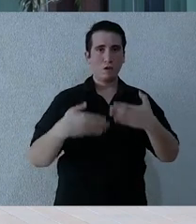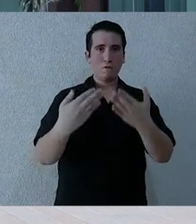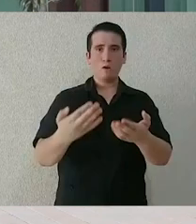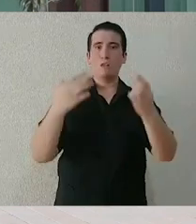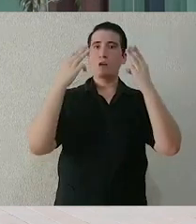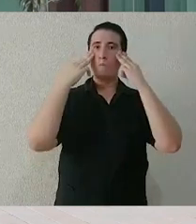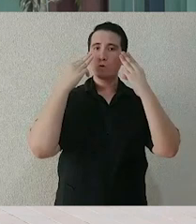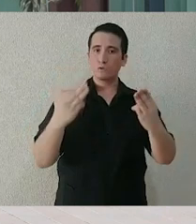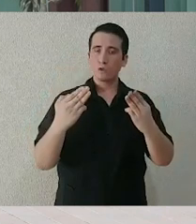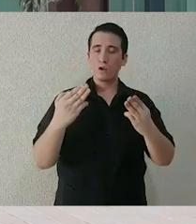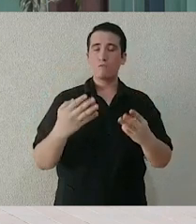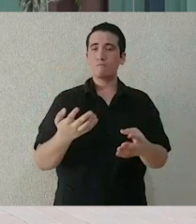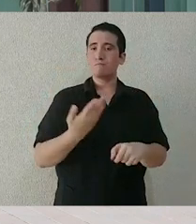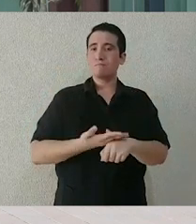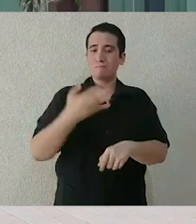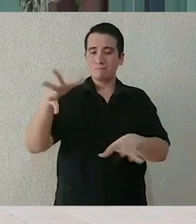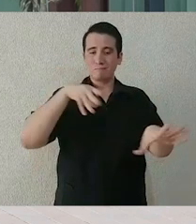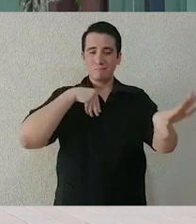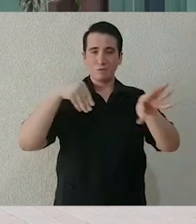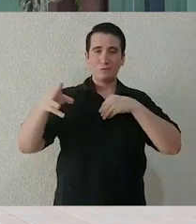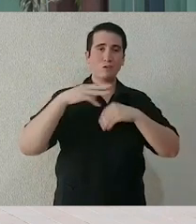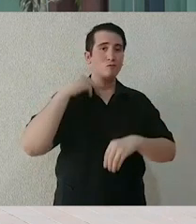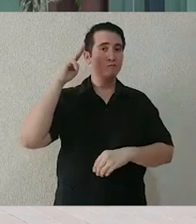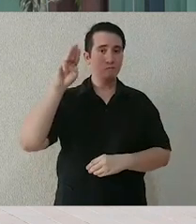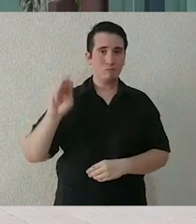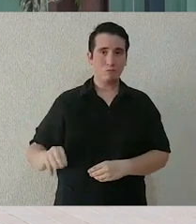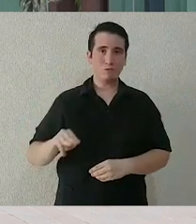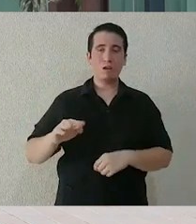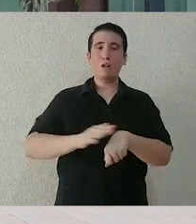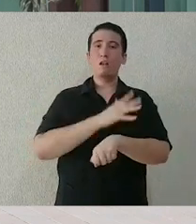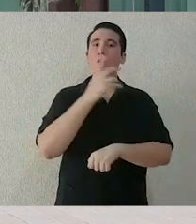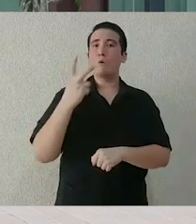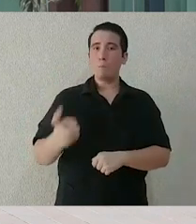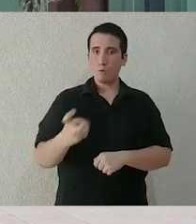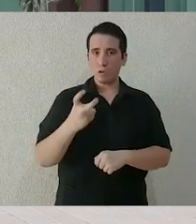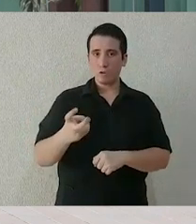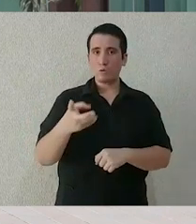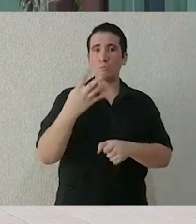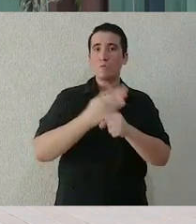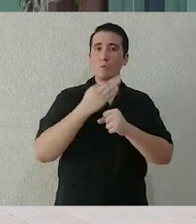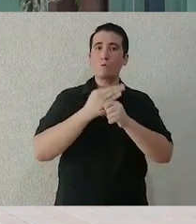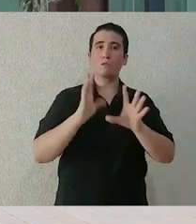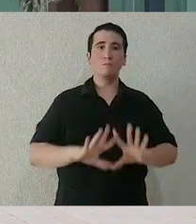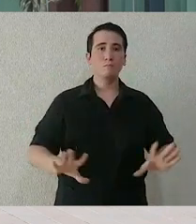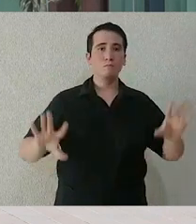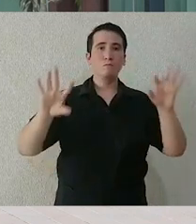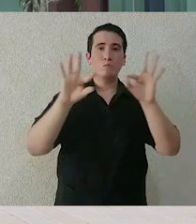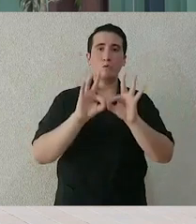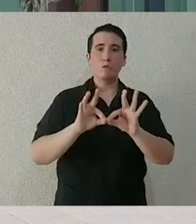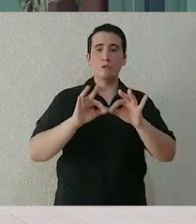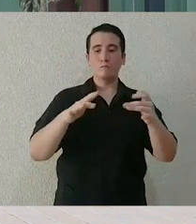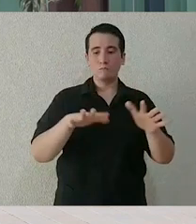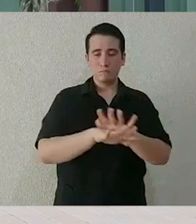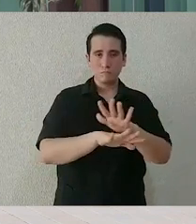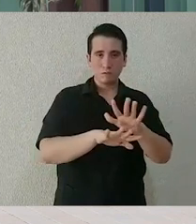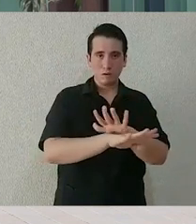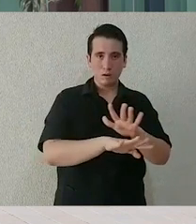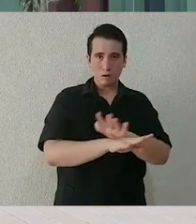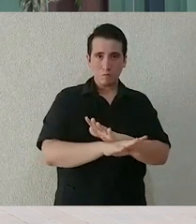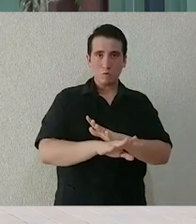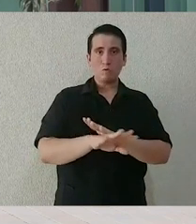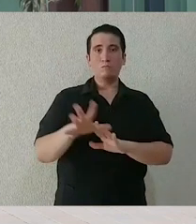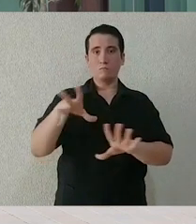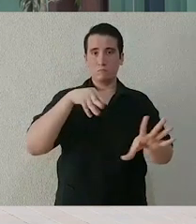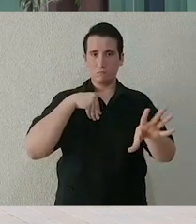capacidad. Ante esta situación, nuestro nuevo hospital temporal Siglo XXI entrará en operación recibiendo pacientes con